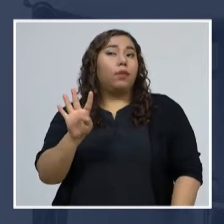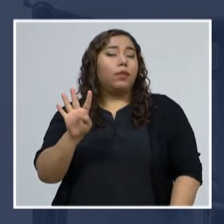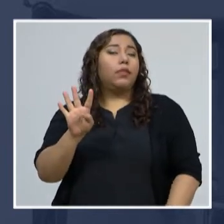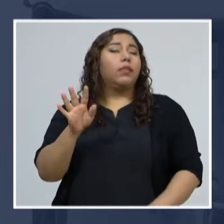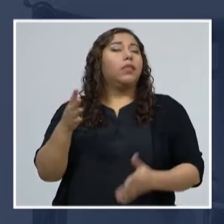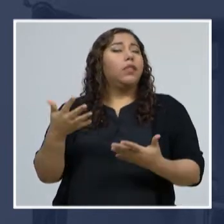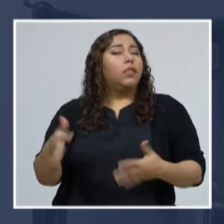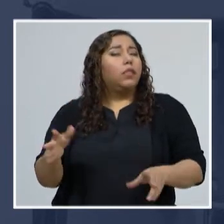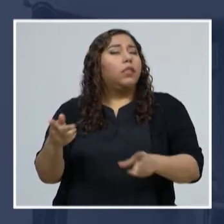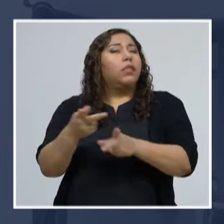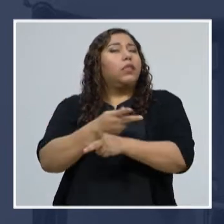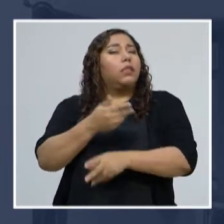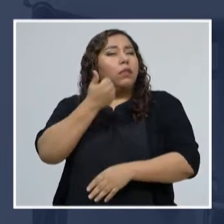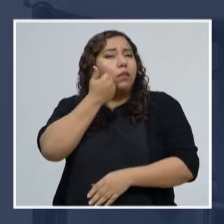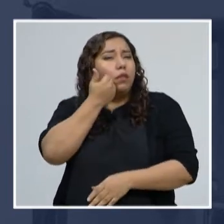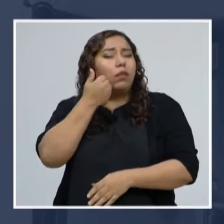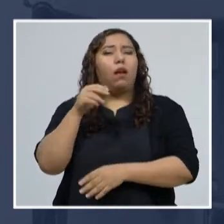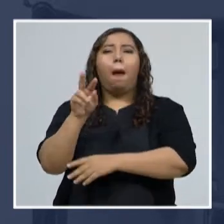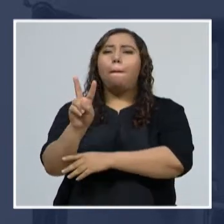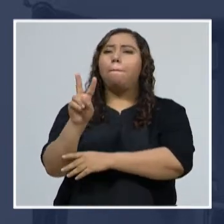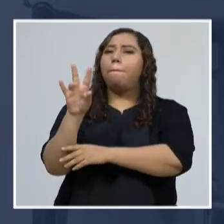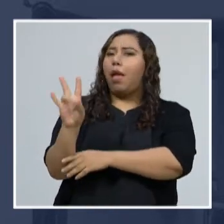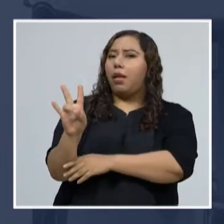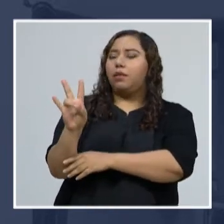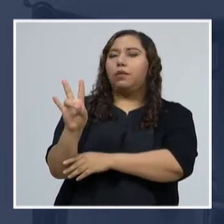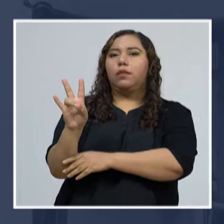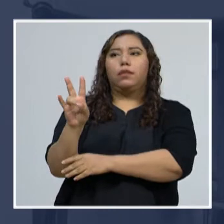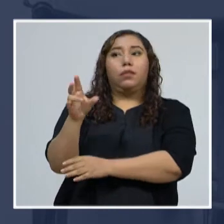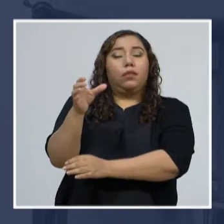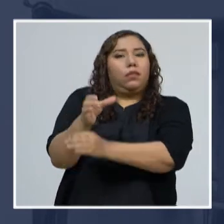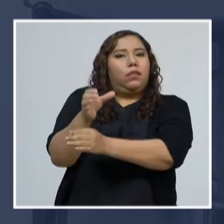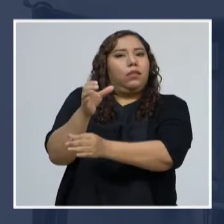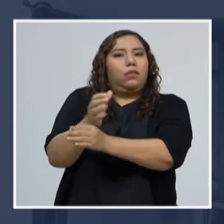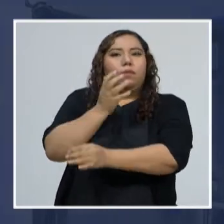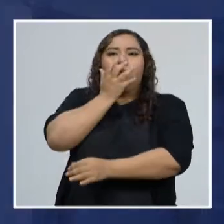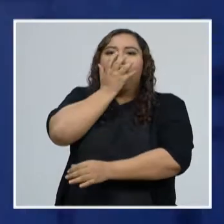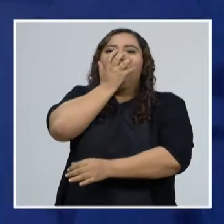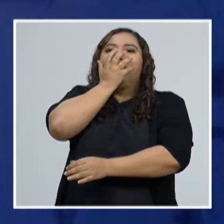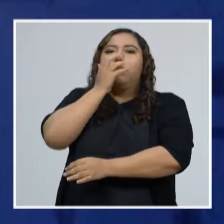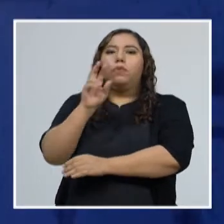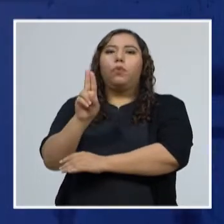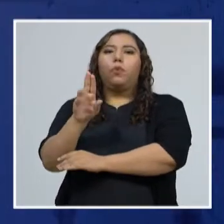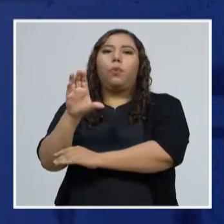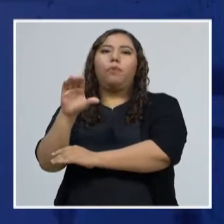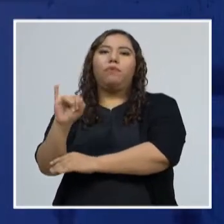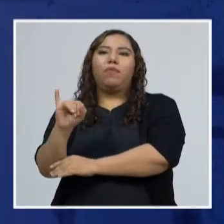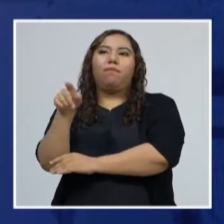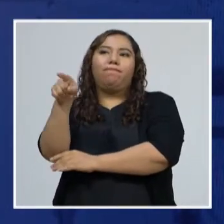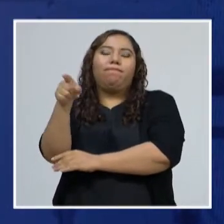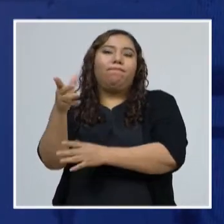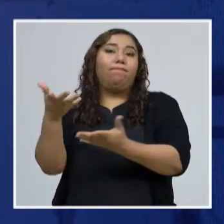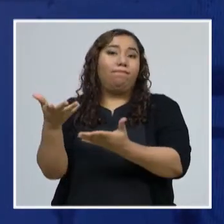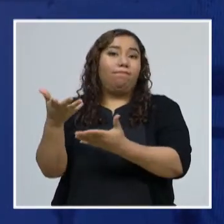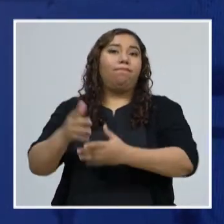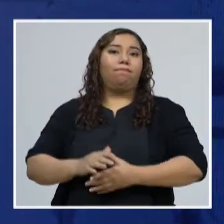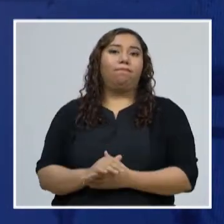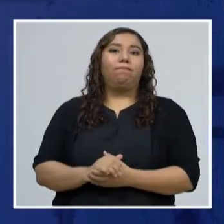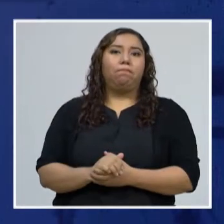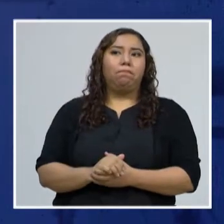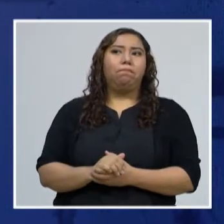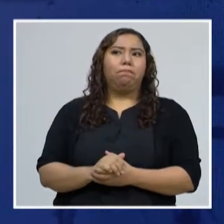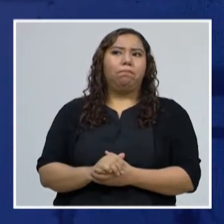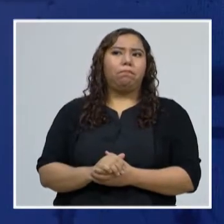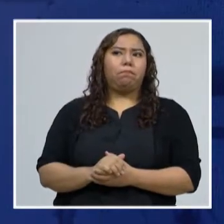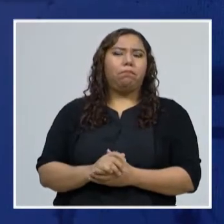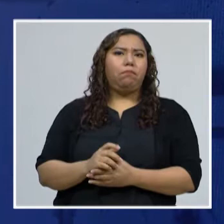condición grave, y 27 compatriotas en unidad de cuidados intensivos. Es de las pocas